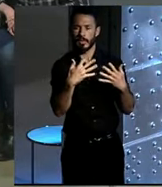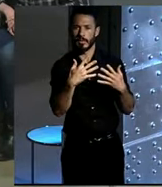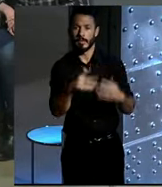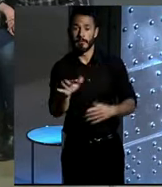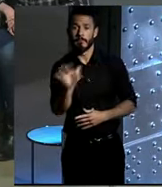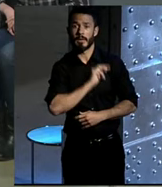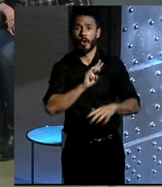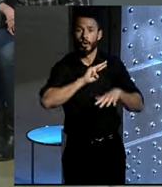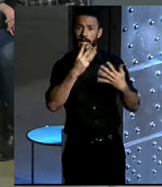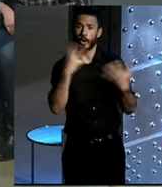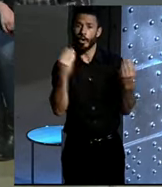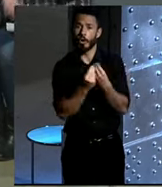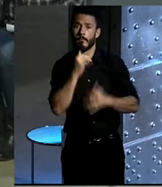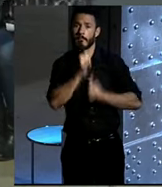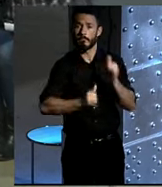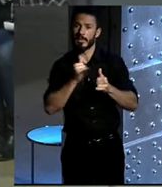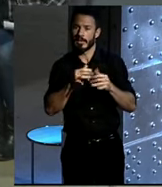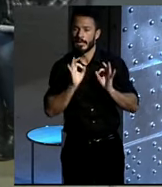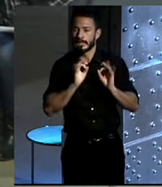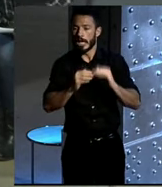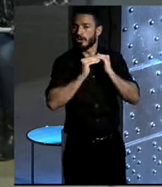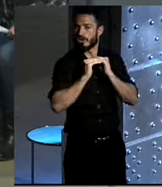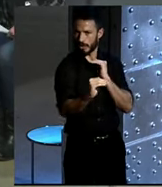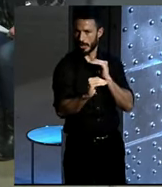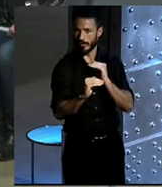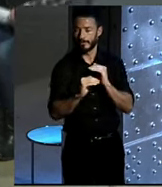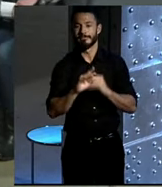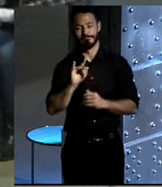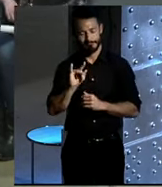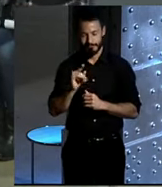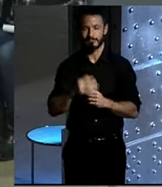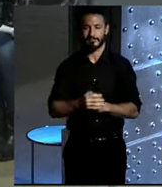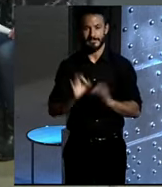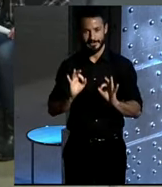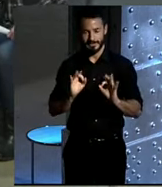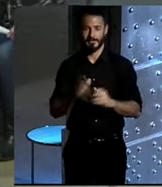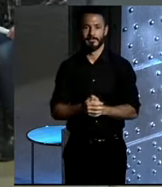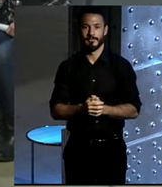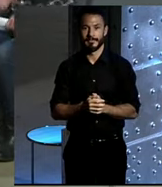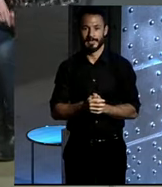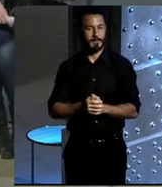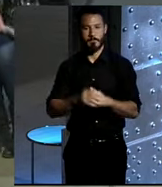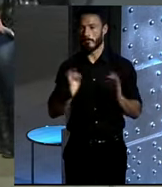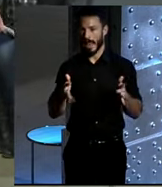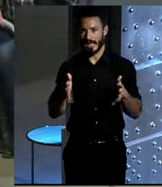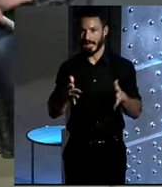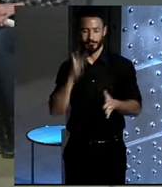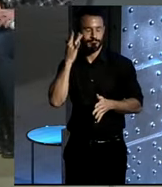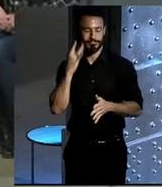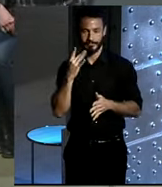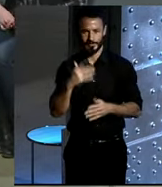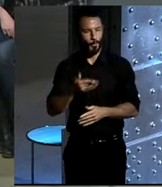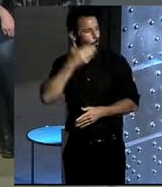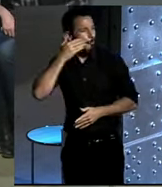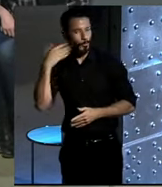premio con bici a la modalidad sostenible. Sí, aquí estás, mira. Muy bonito. Pura plata. Qué orgullo. ¿Llevabas mucho